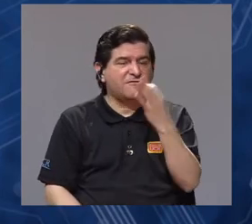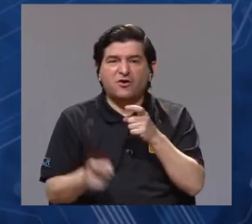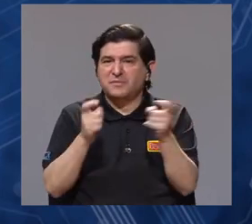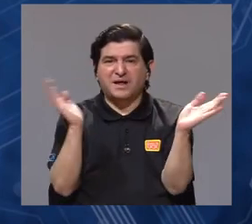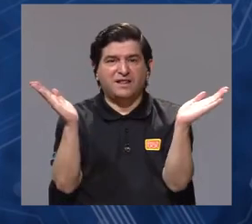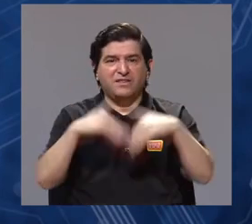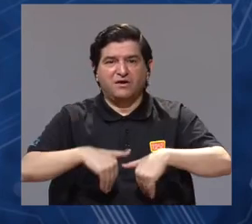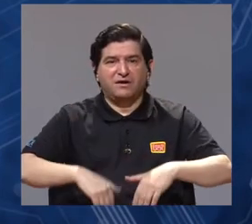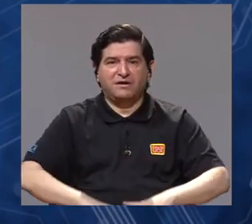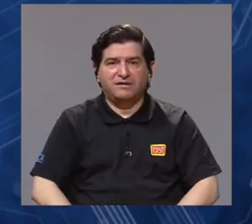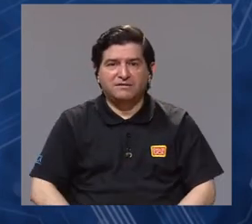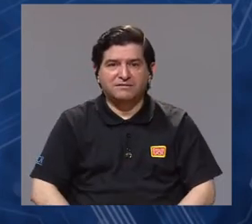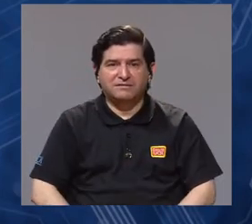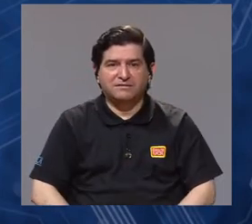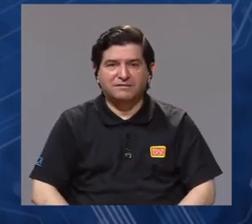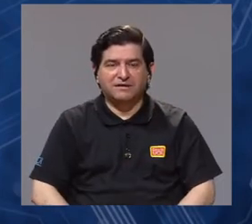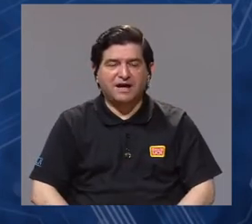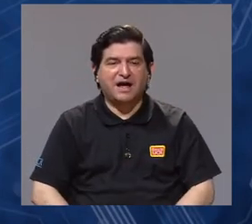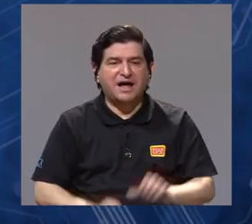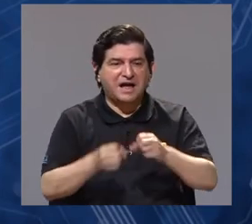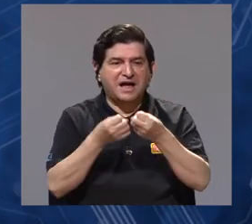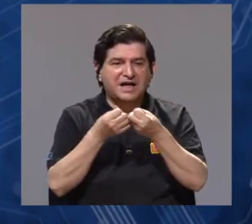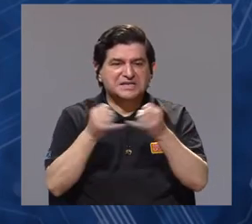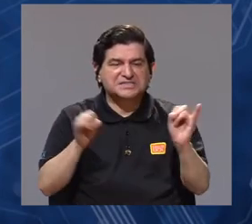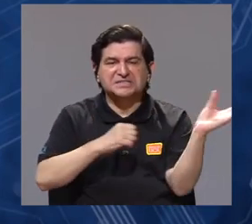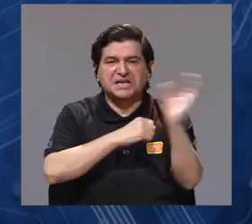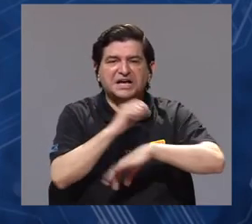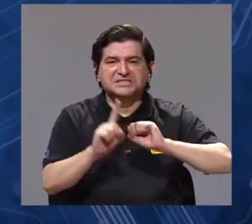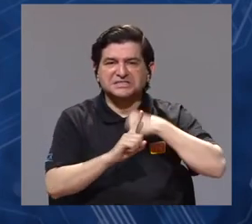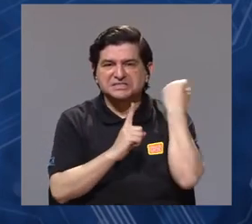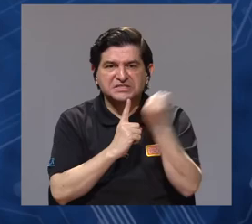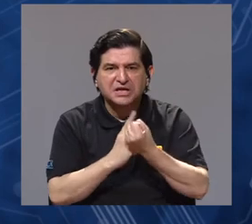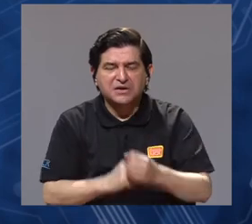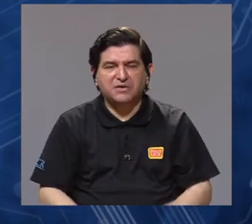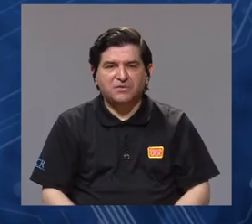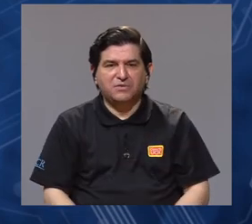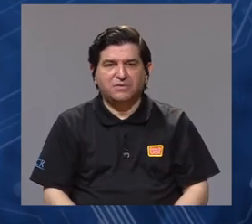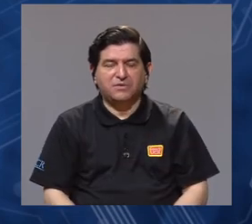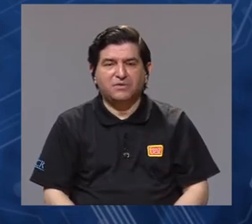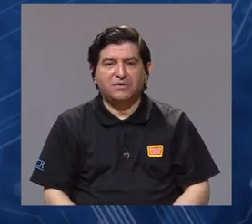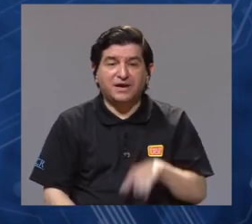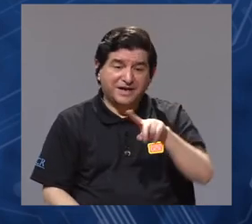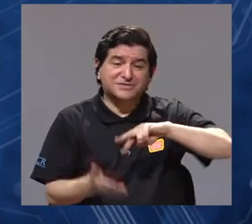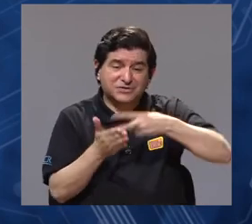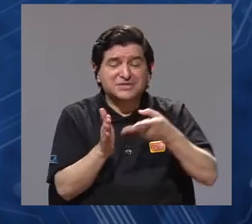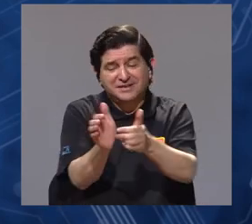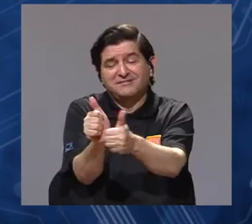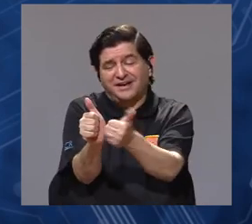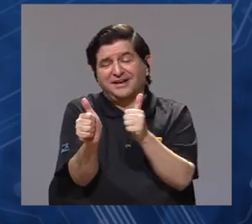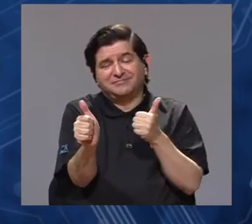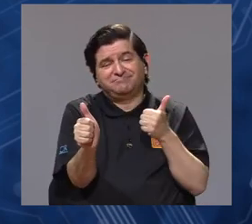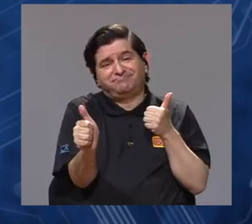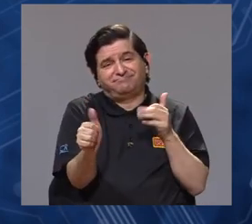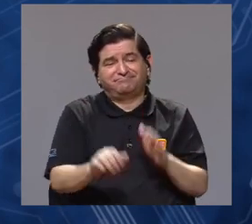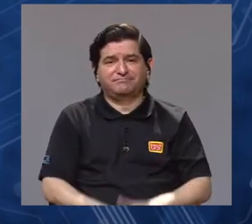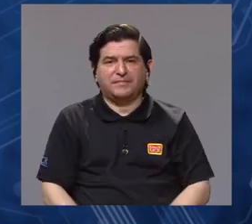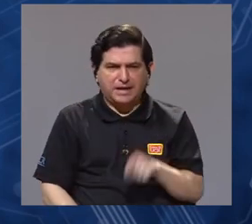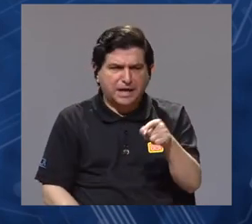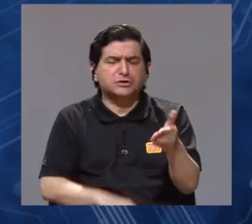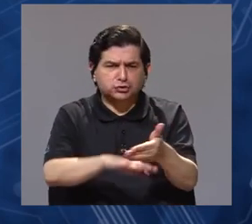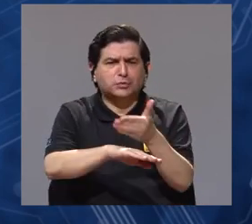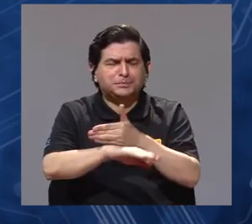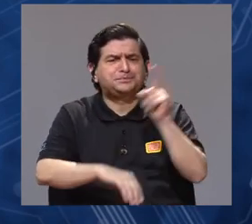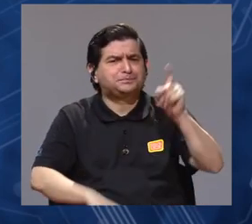hay forma de controlarlas entonces hay impunidad cuando esto sucede pues hay un retroceso completo ¿verdad?